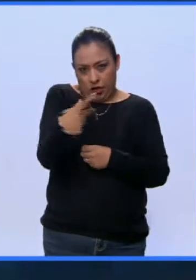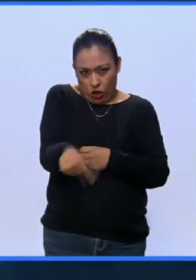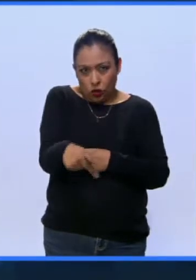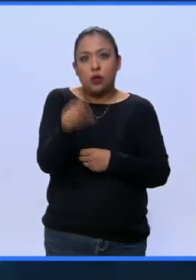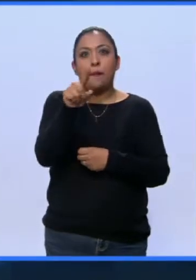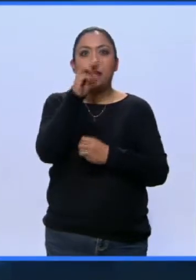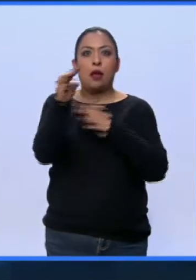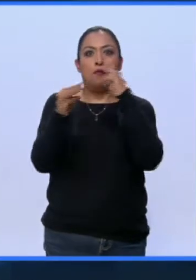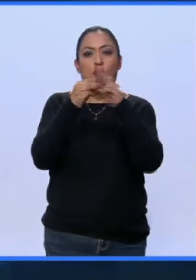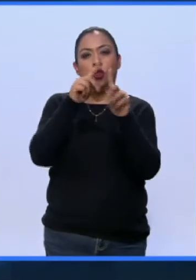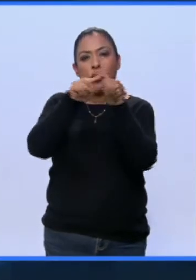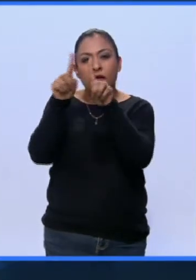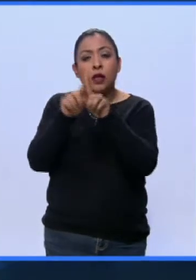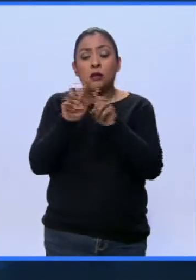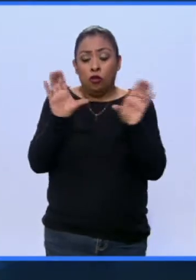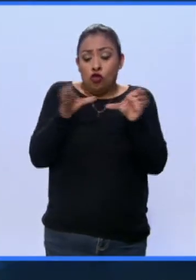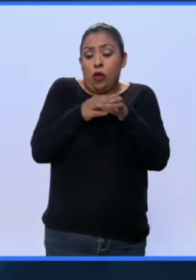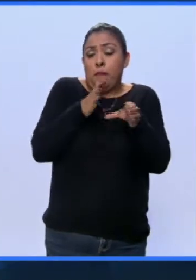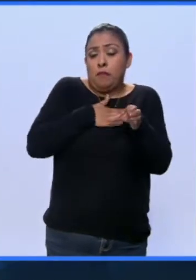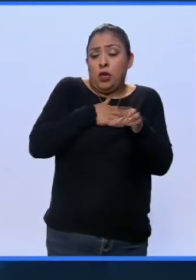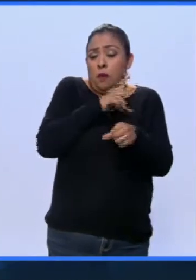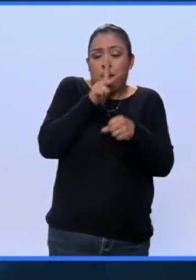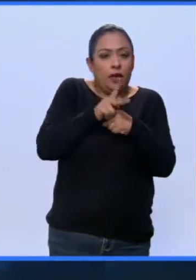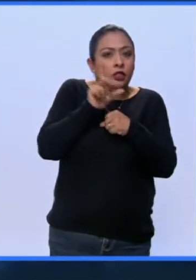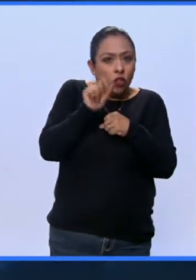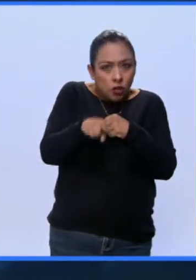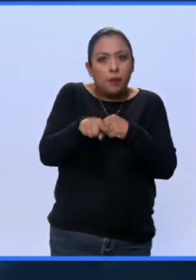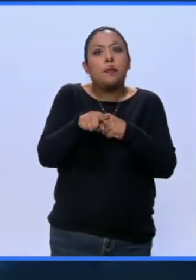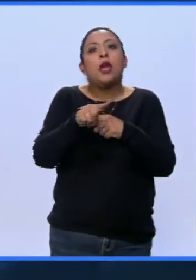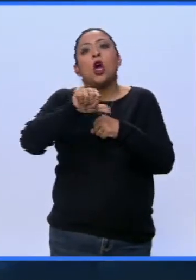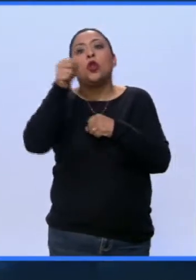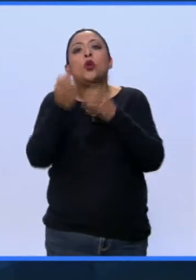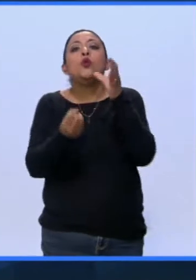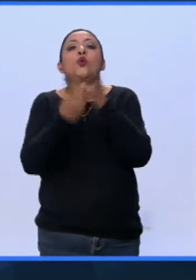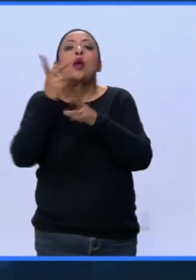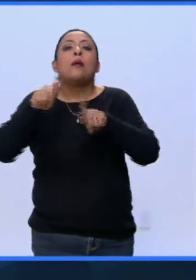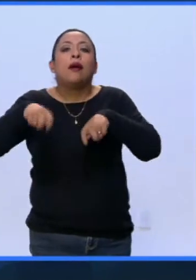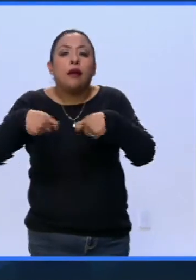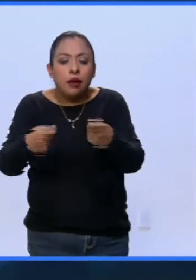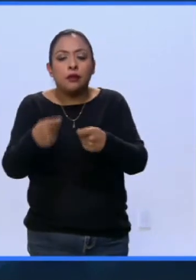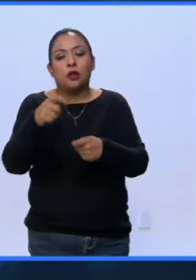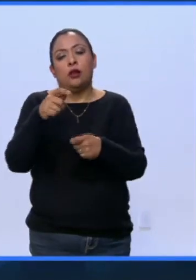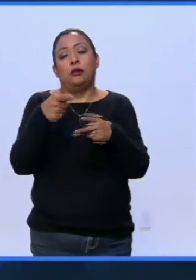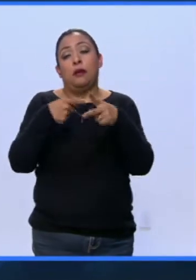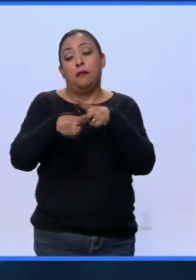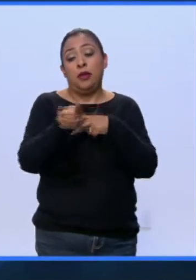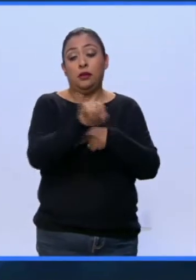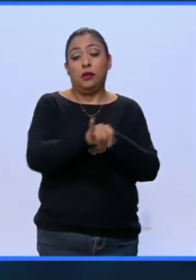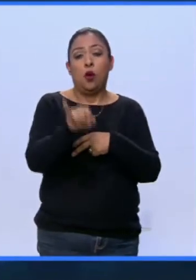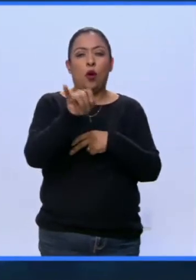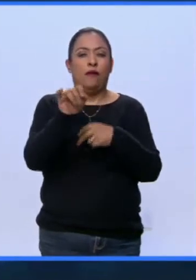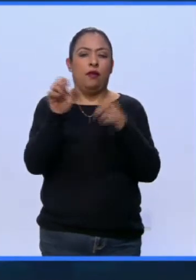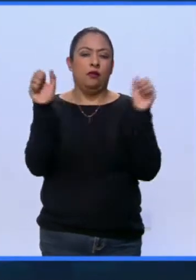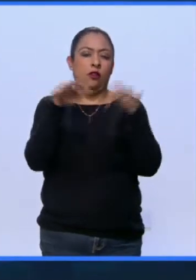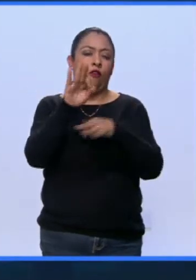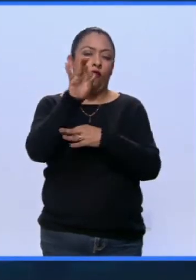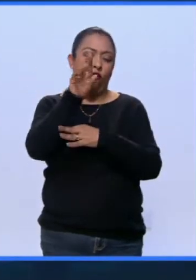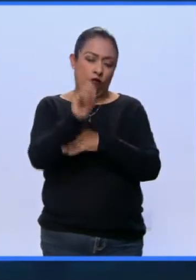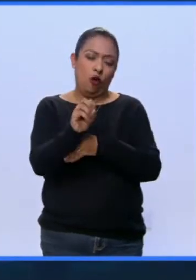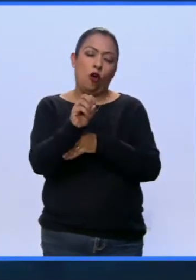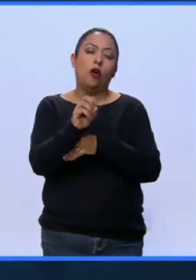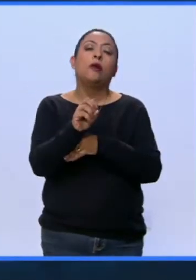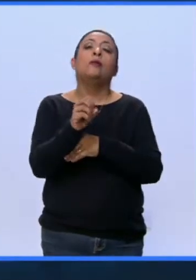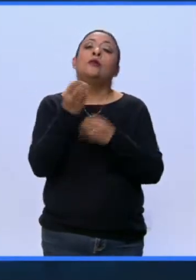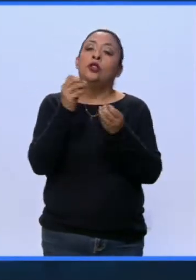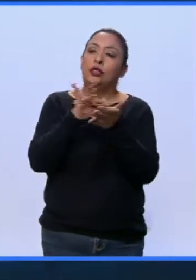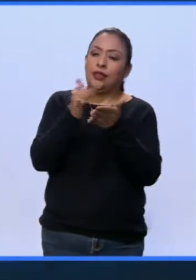sobre todo, mantenerlo no solo entre países, sino también con las nuevas generaciones. Y está el foro a partir de este jueves en el Senar. No se lo pierdan. Y, Fanny, muchas gracias